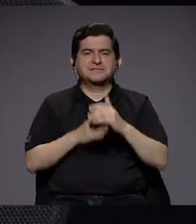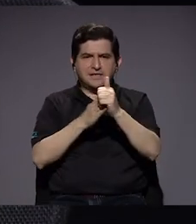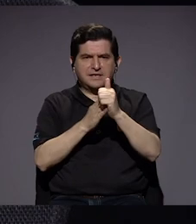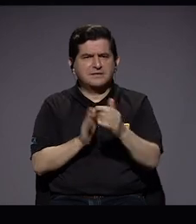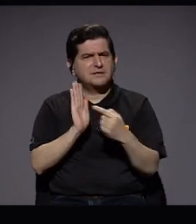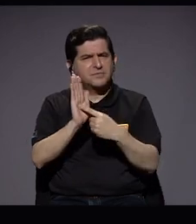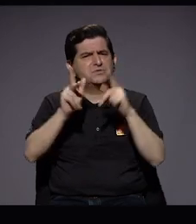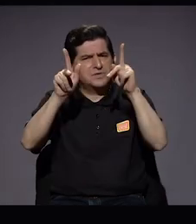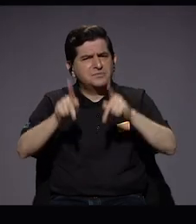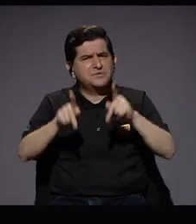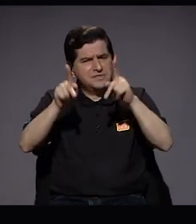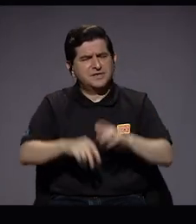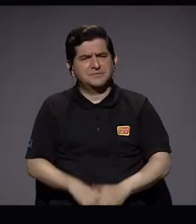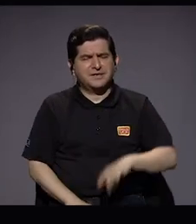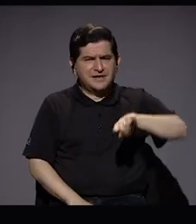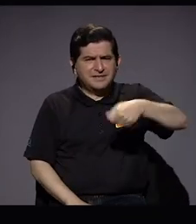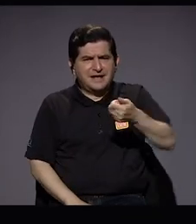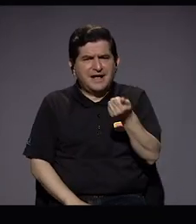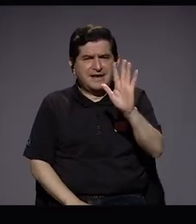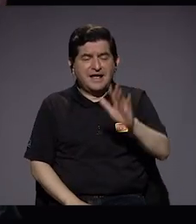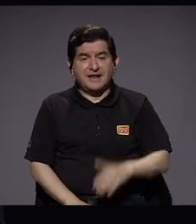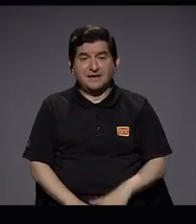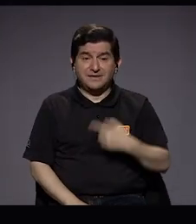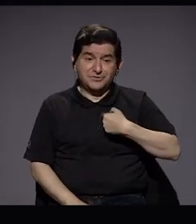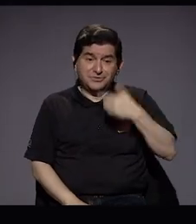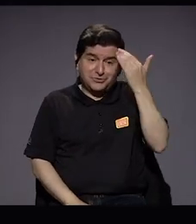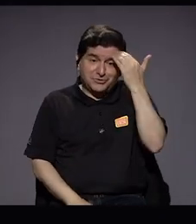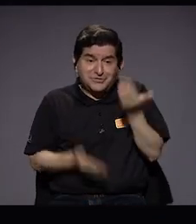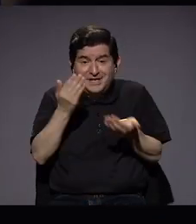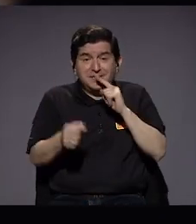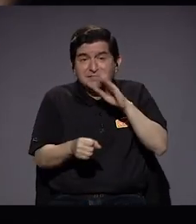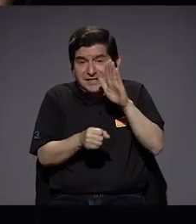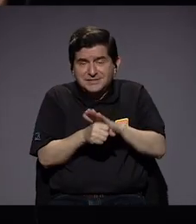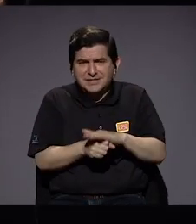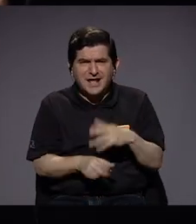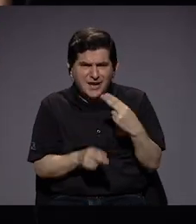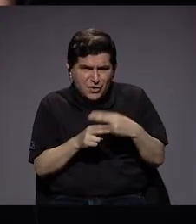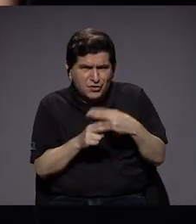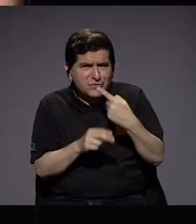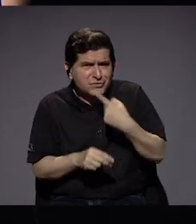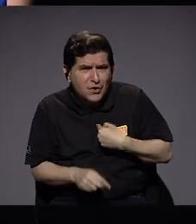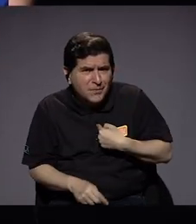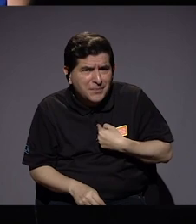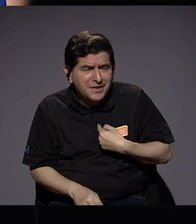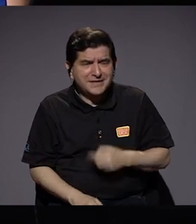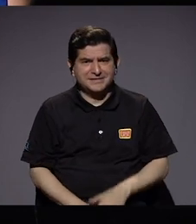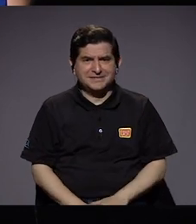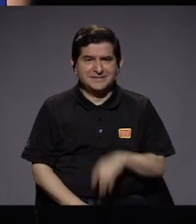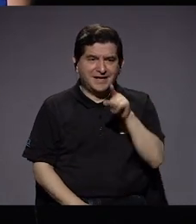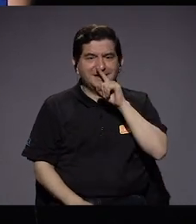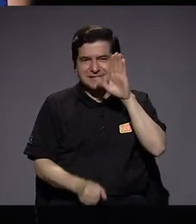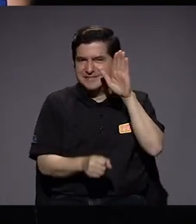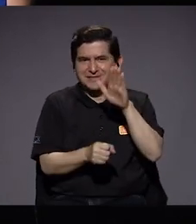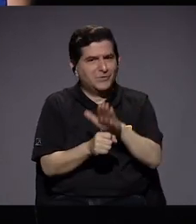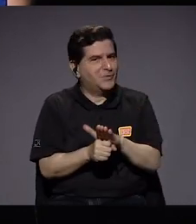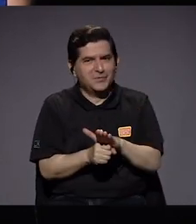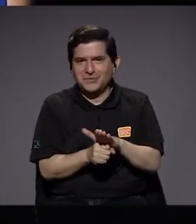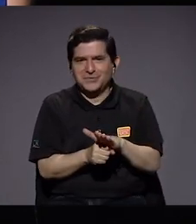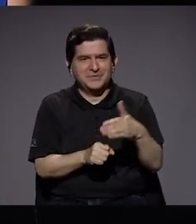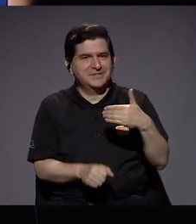a la audiencia del Canal 15. Yo sé que de repente la comprometo. Con los nombres, decís, no, bueno, eso es un compromiso